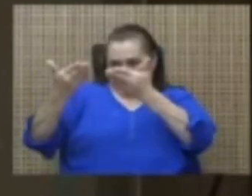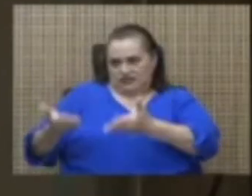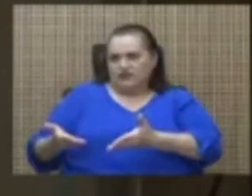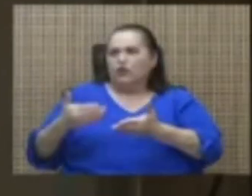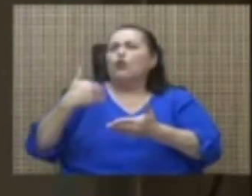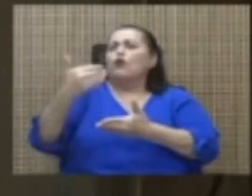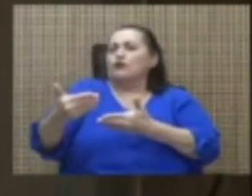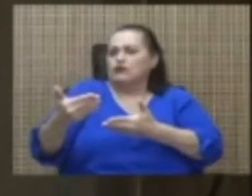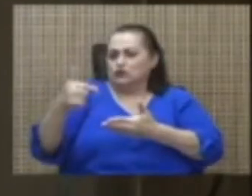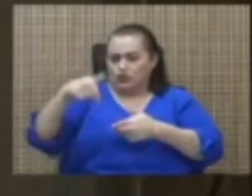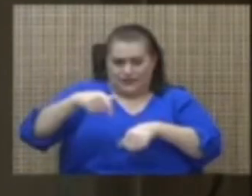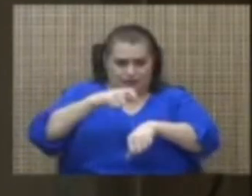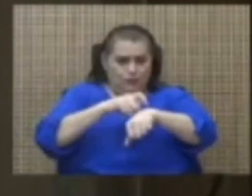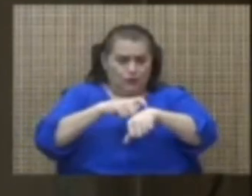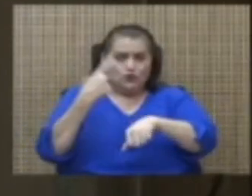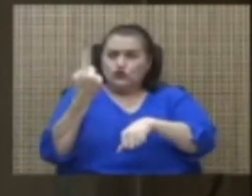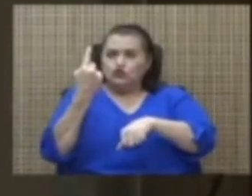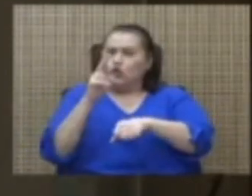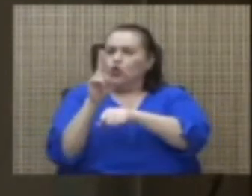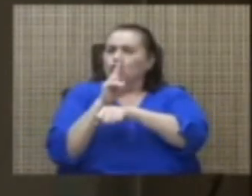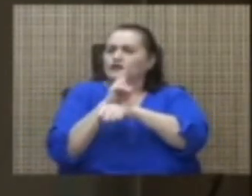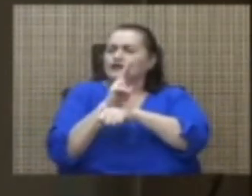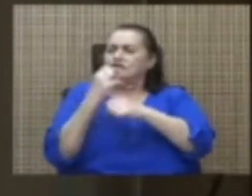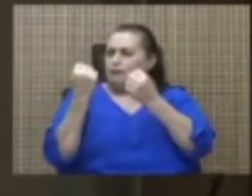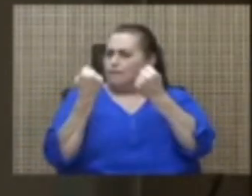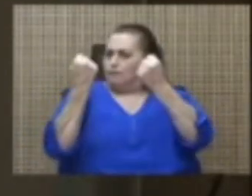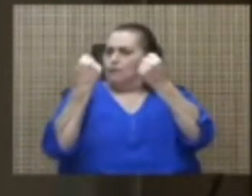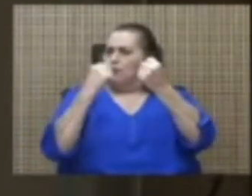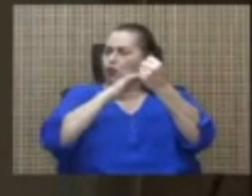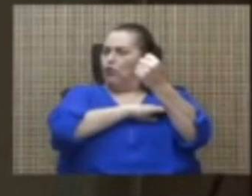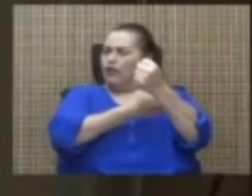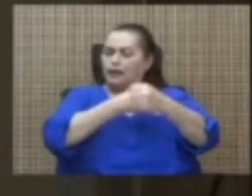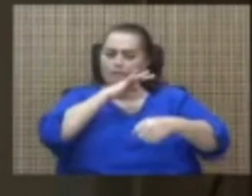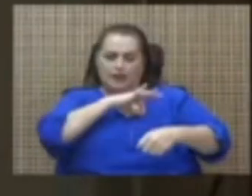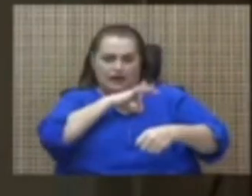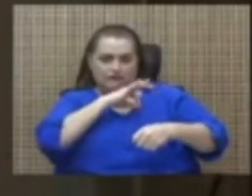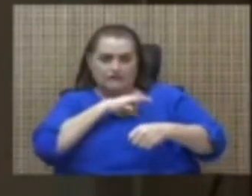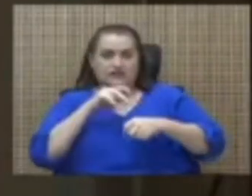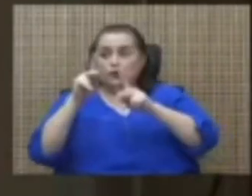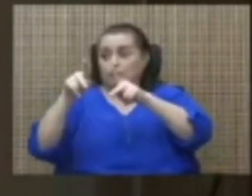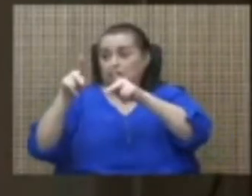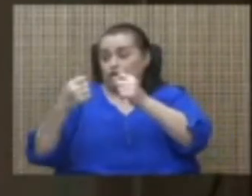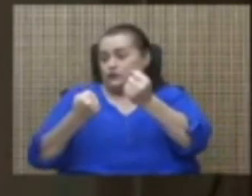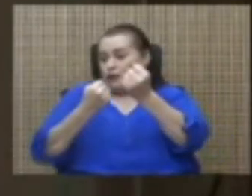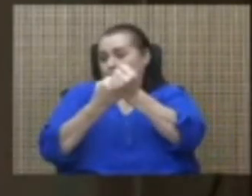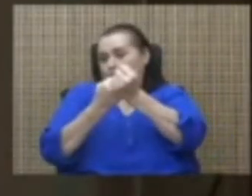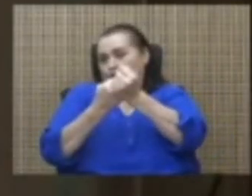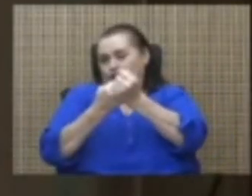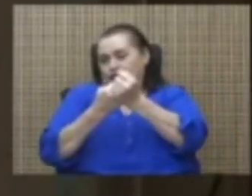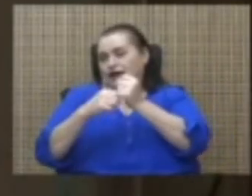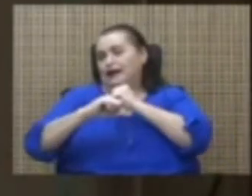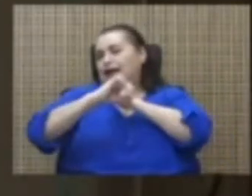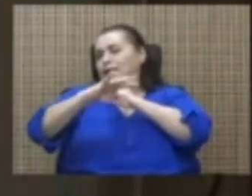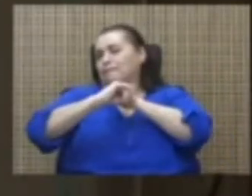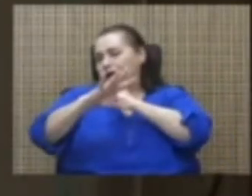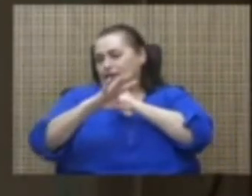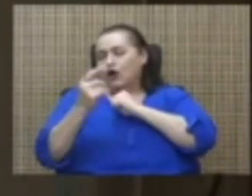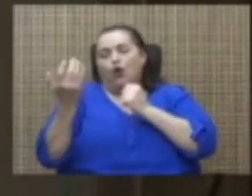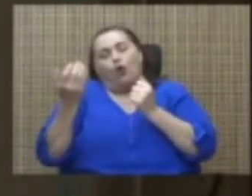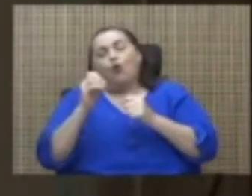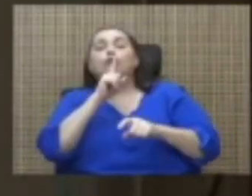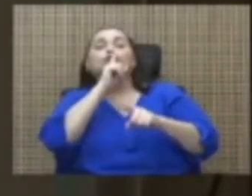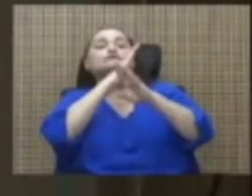Hasta el momento sólo ha utilizado el poder para beneficiar a quienes lo apoyaron en campaña o para buscar silenciar a sus